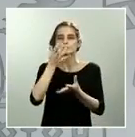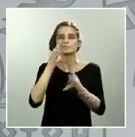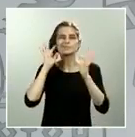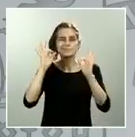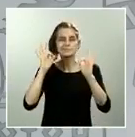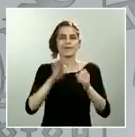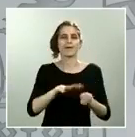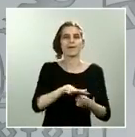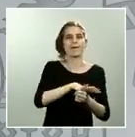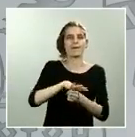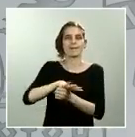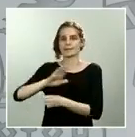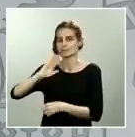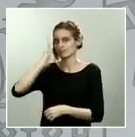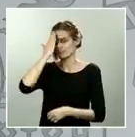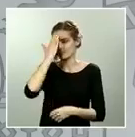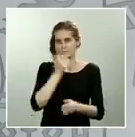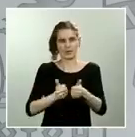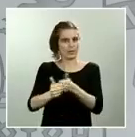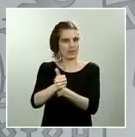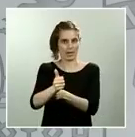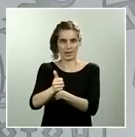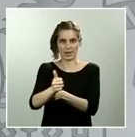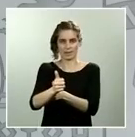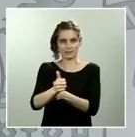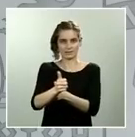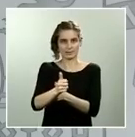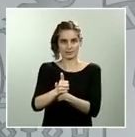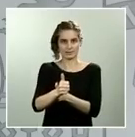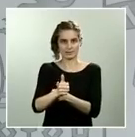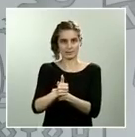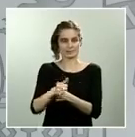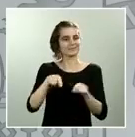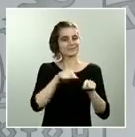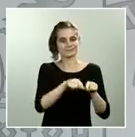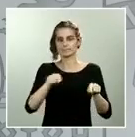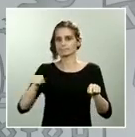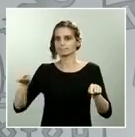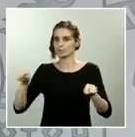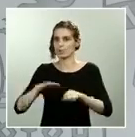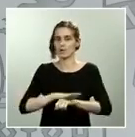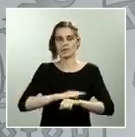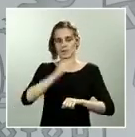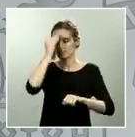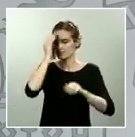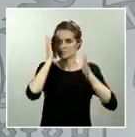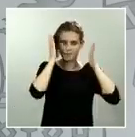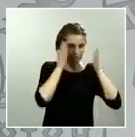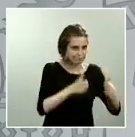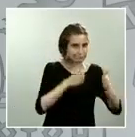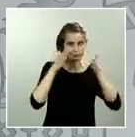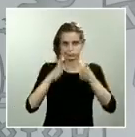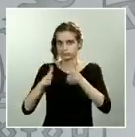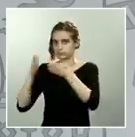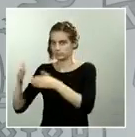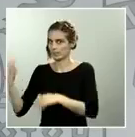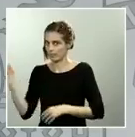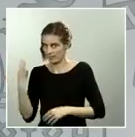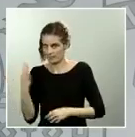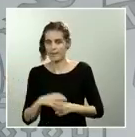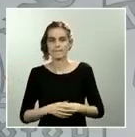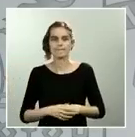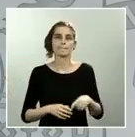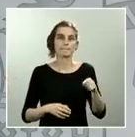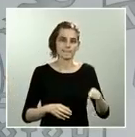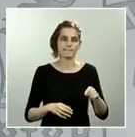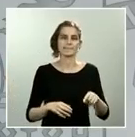en las que el Gobierno entiende que hay que trabajar por una parte la reconstrucción sanitaria después de que el sistema